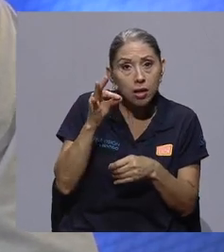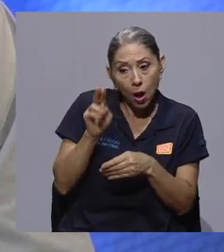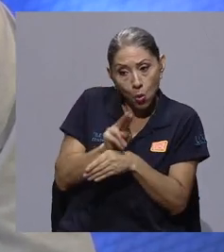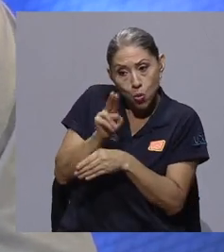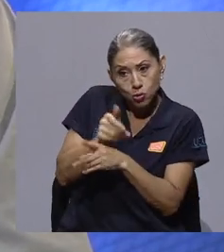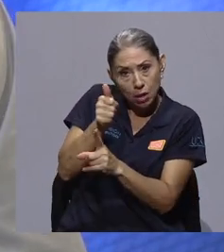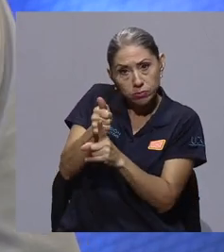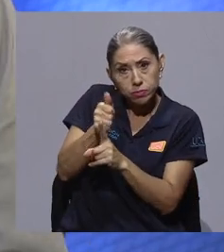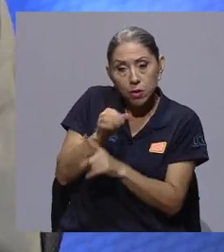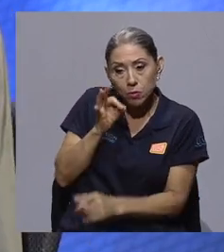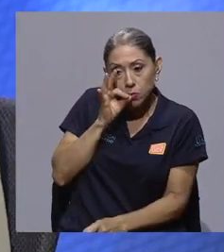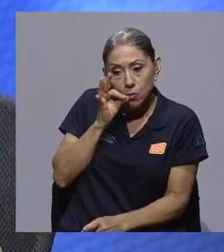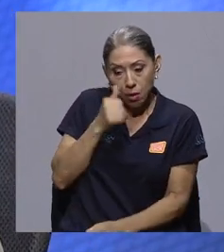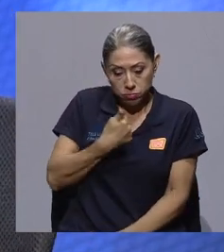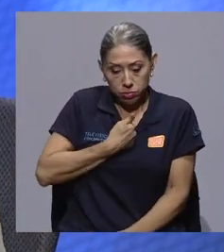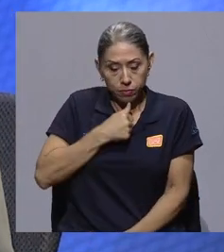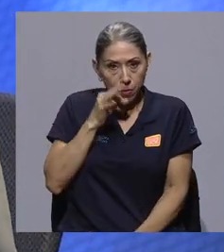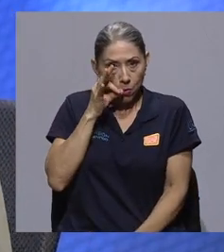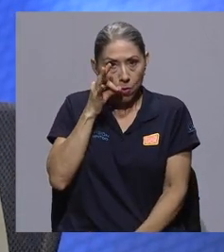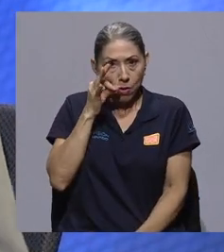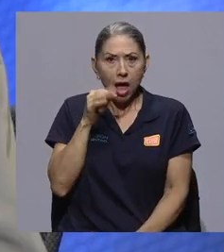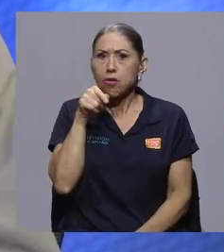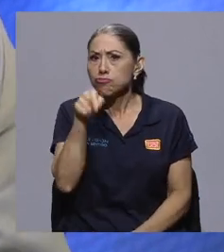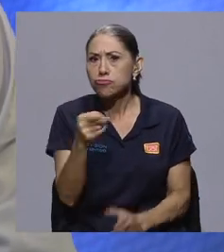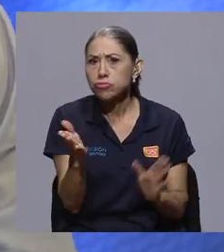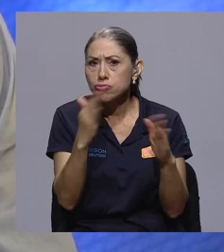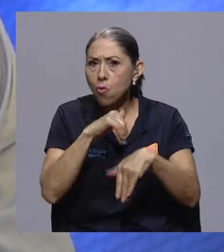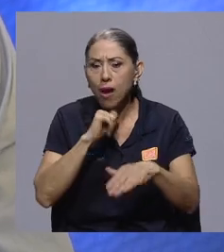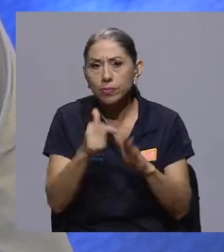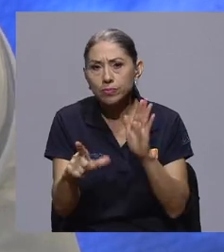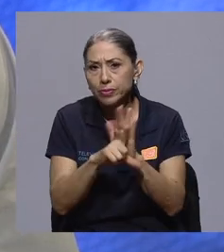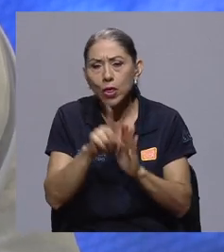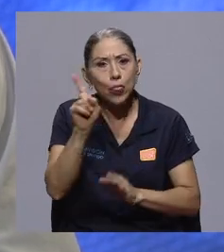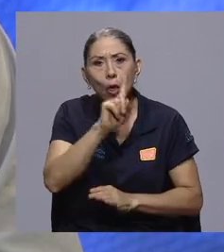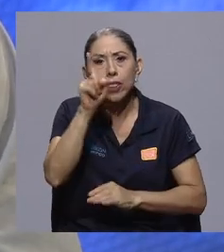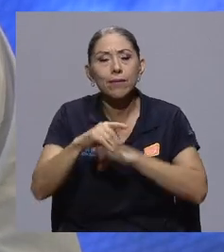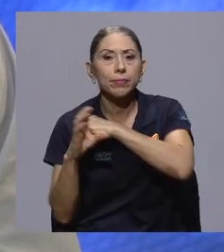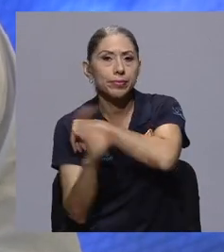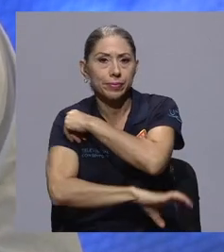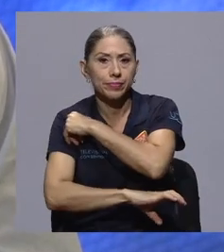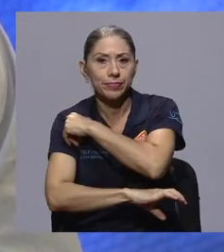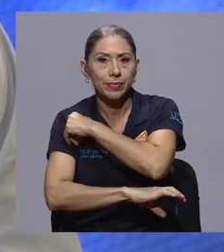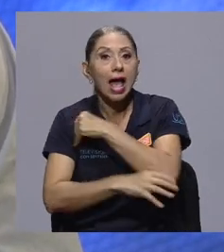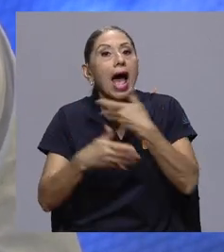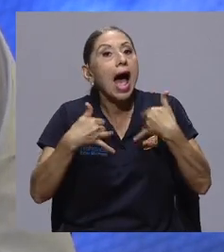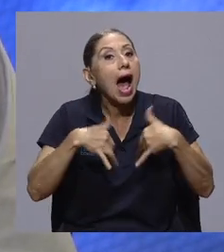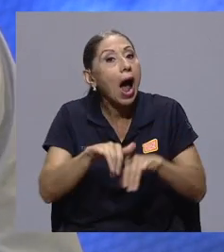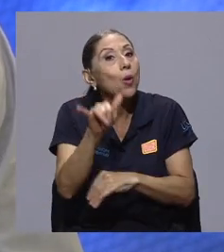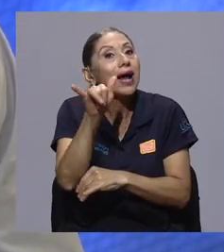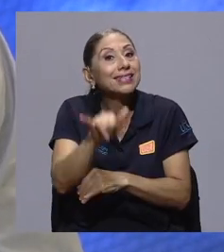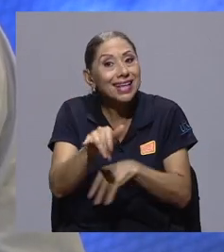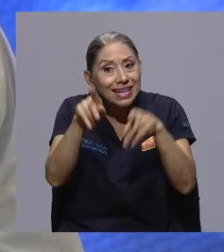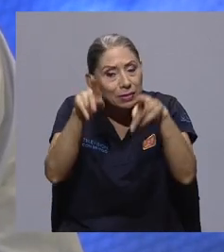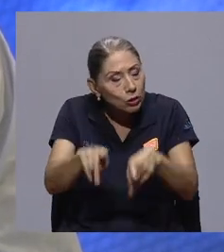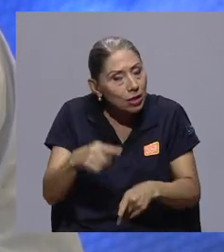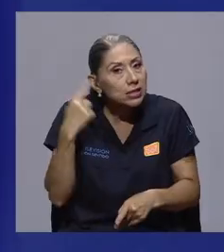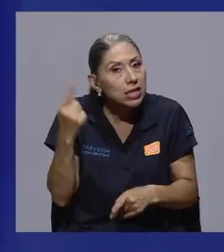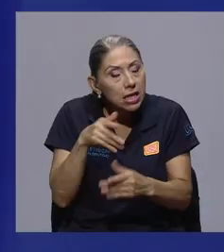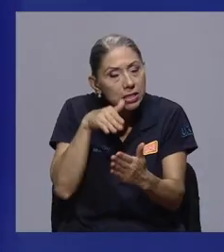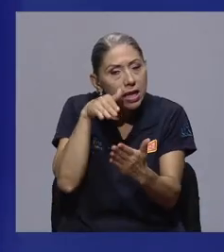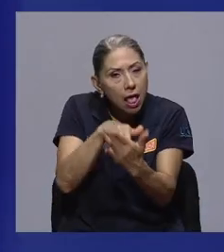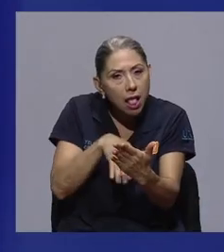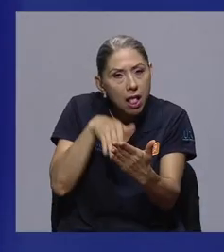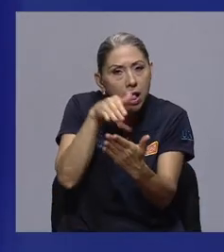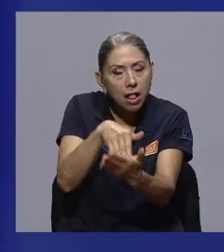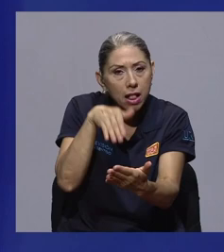en sí mismo, no se configura el delito y por lo tanto no debería criminalizarse. Aún así, a las personas, usuarias, las